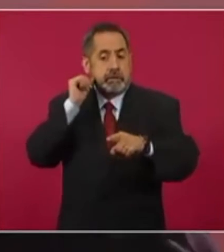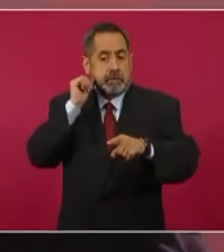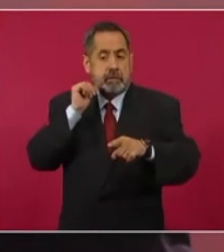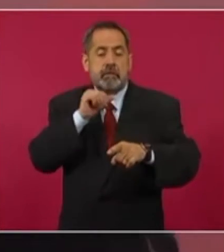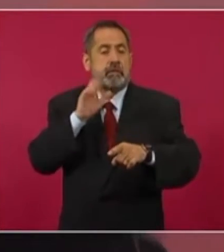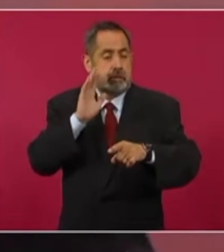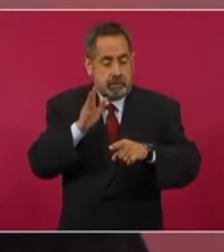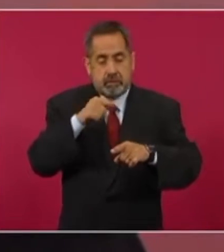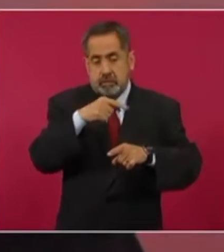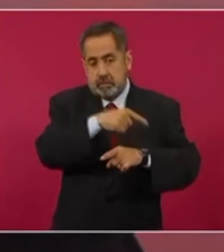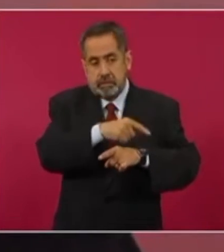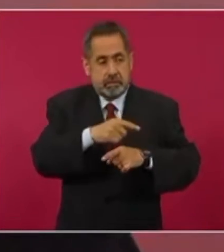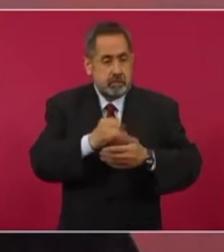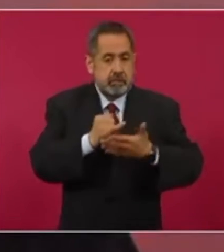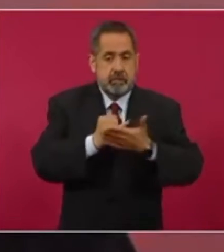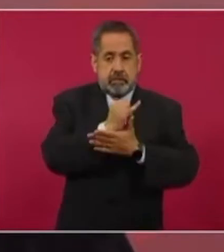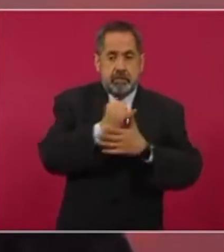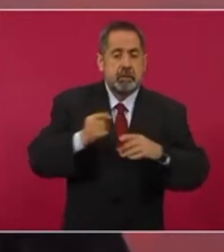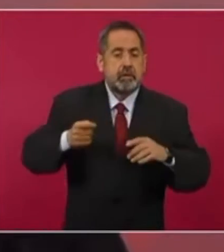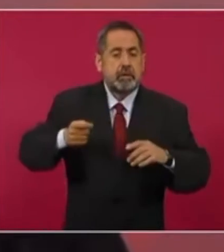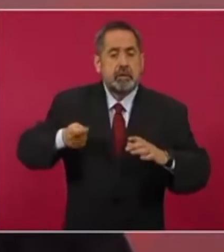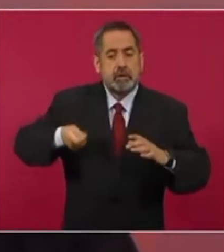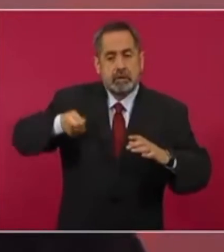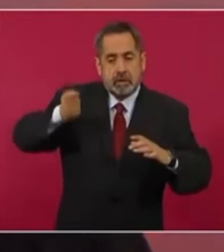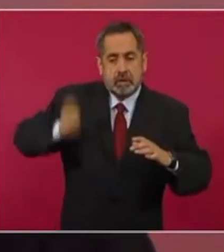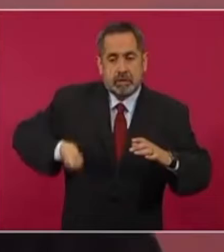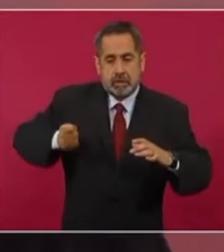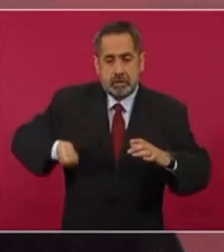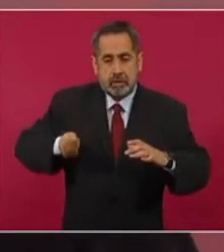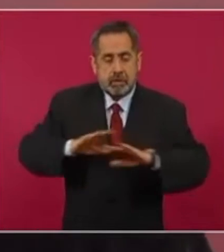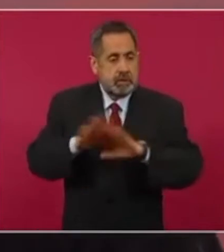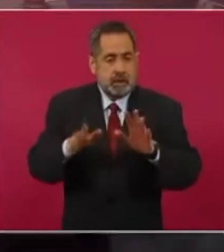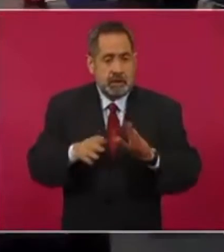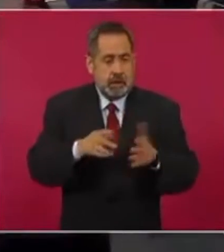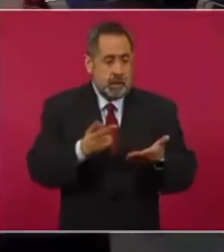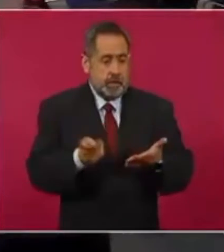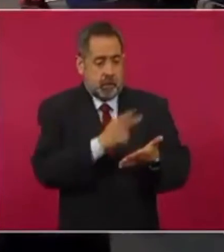la Corte no cambiar la pregunta.